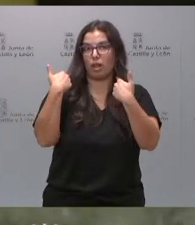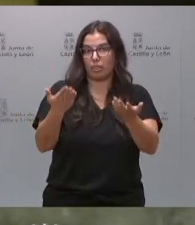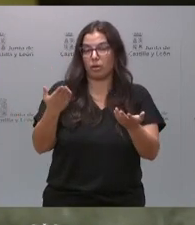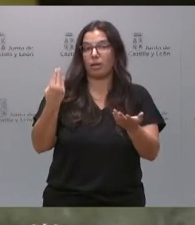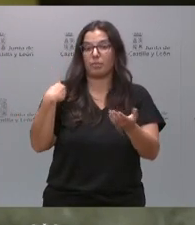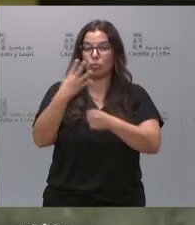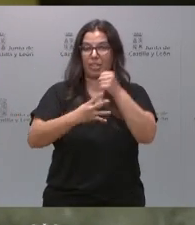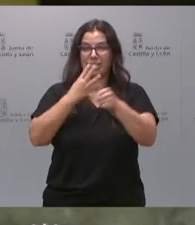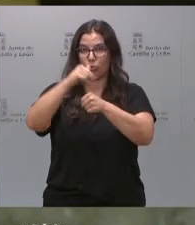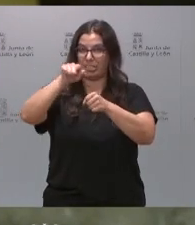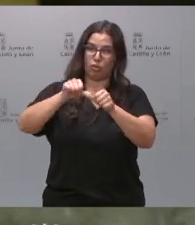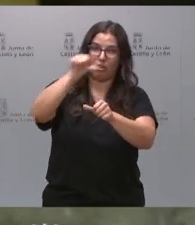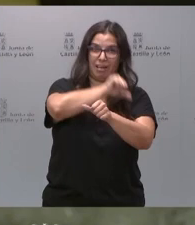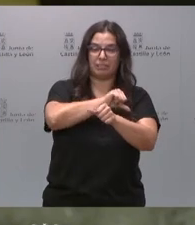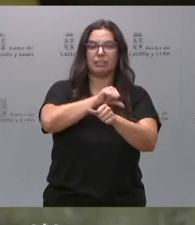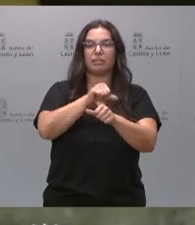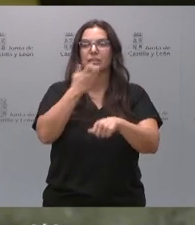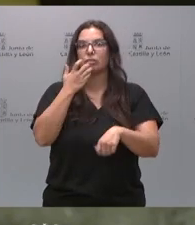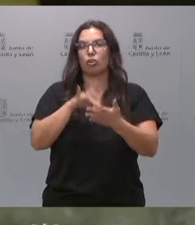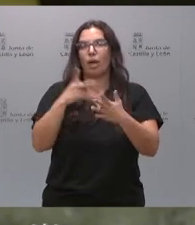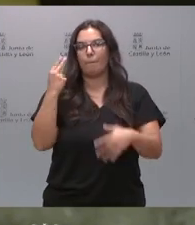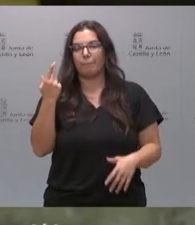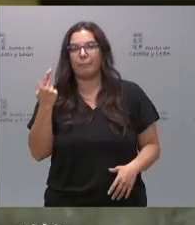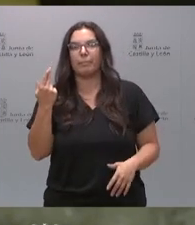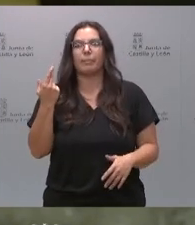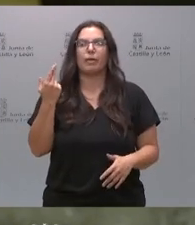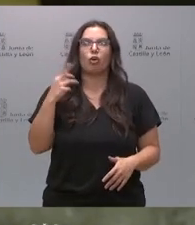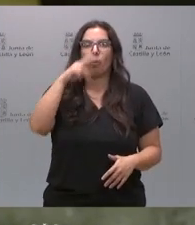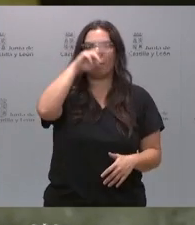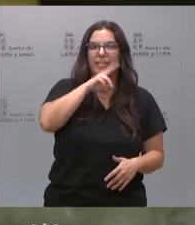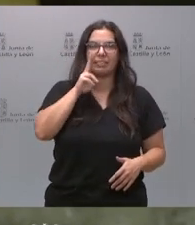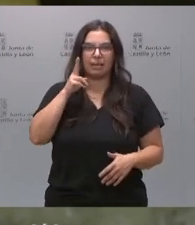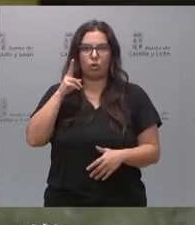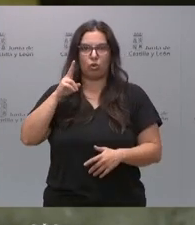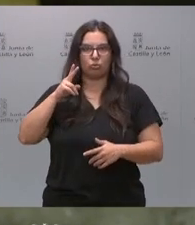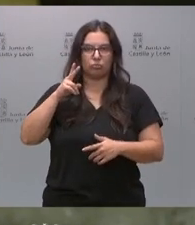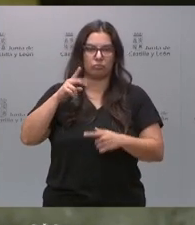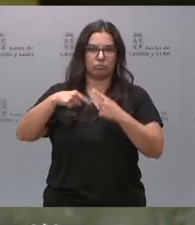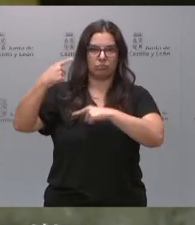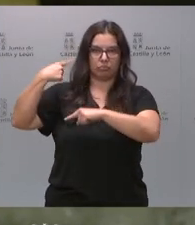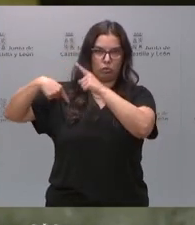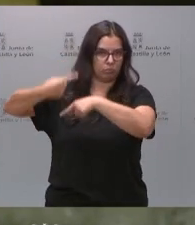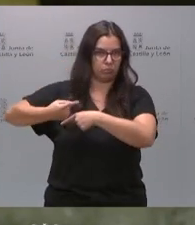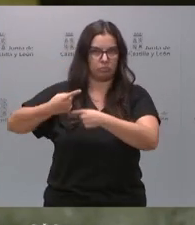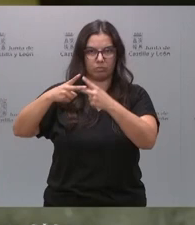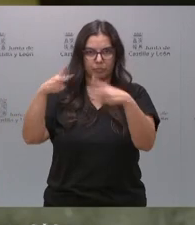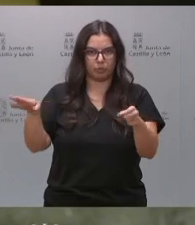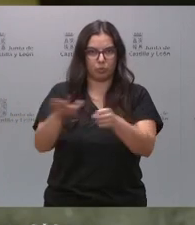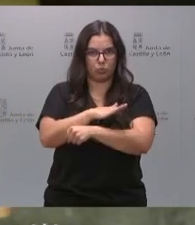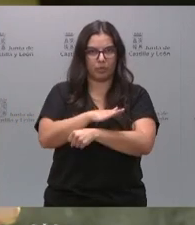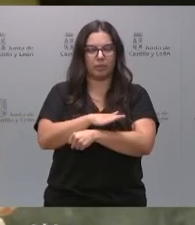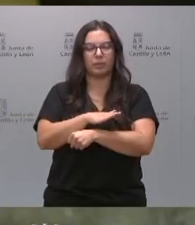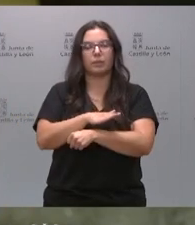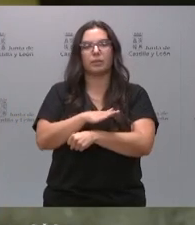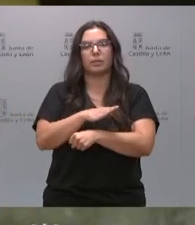legislatura pasada entre cónyuges y entre padres e hijos, ascendientes y descendientes. En primer grado